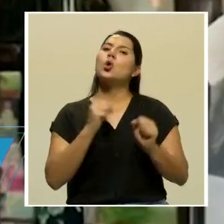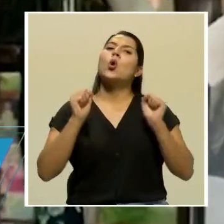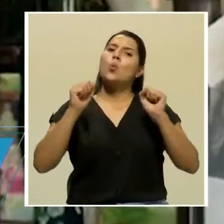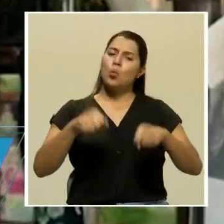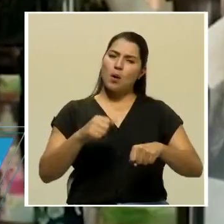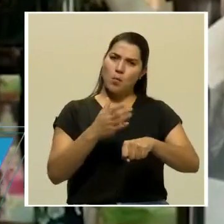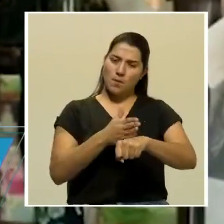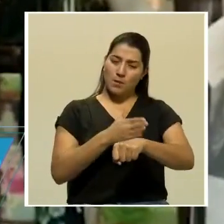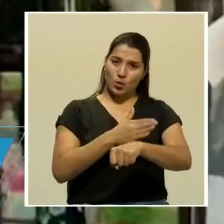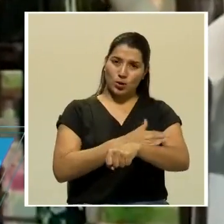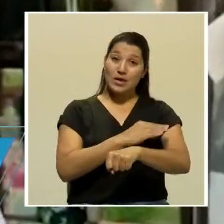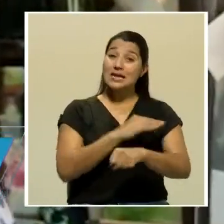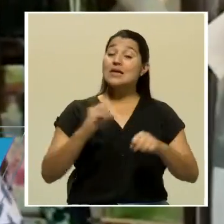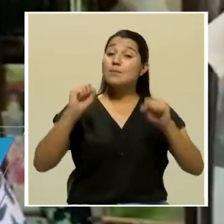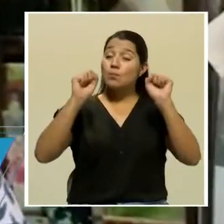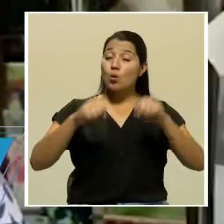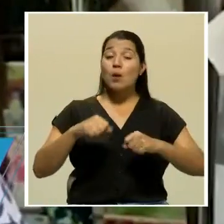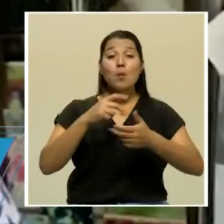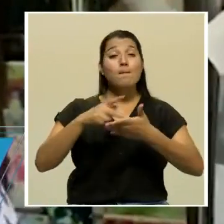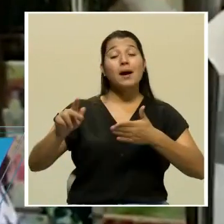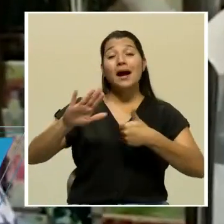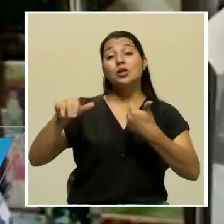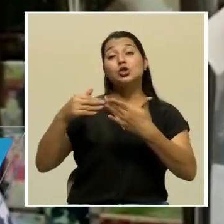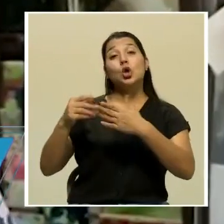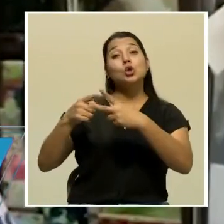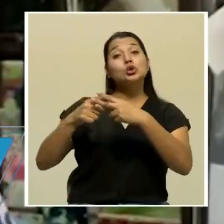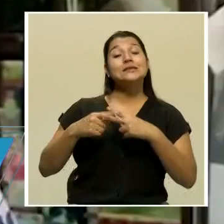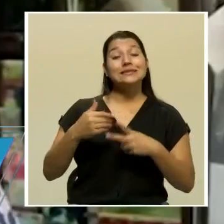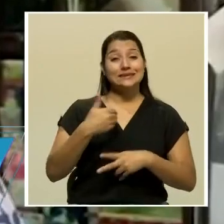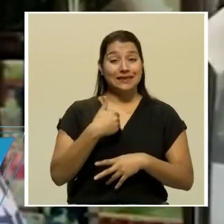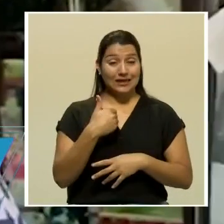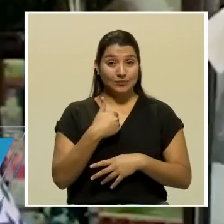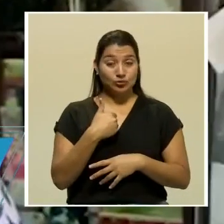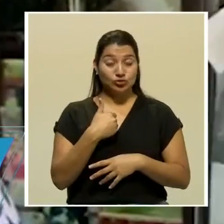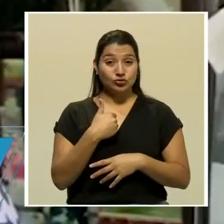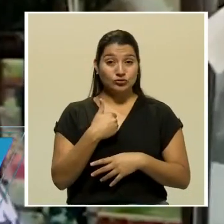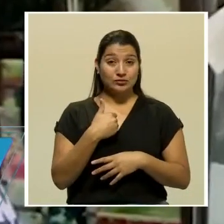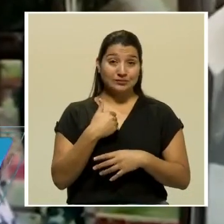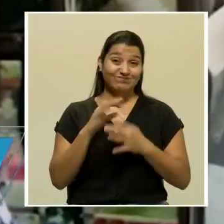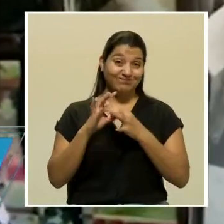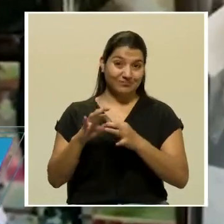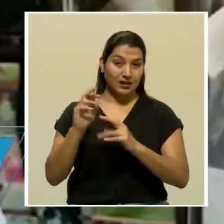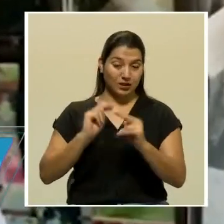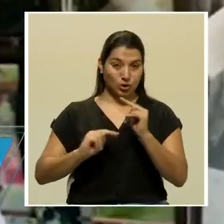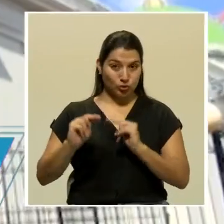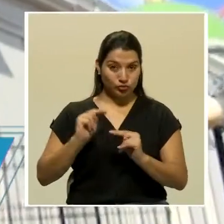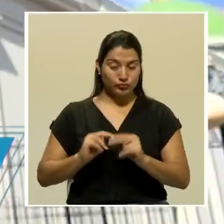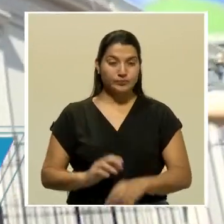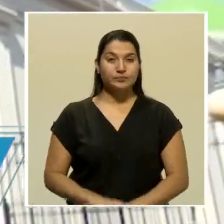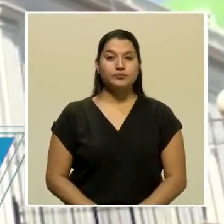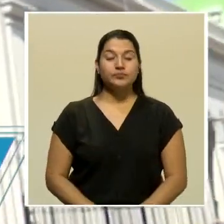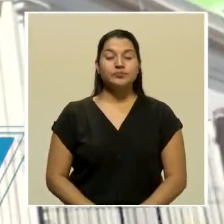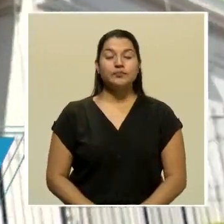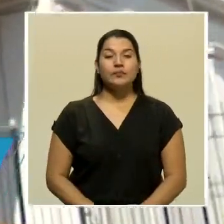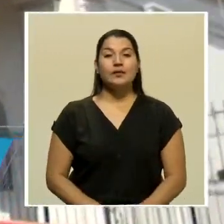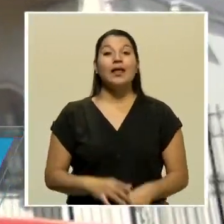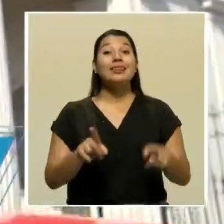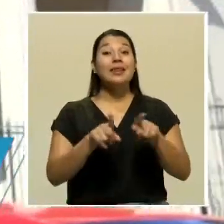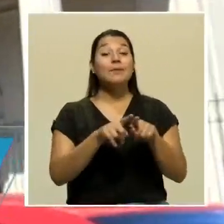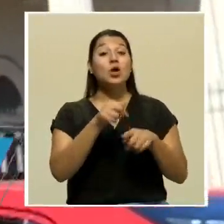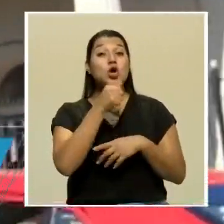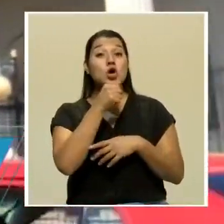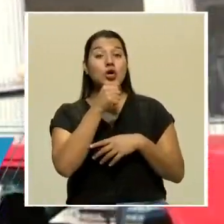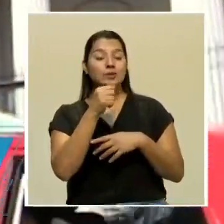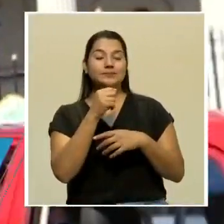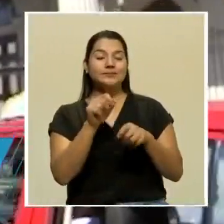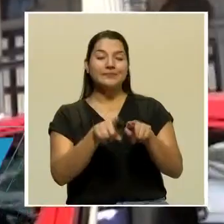y que podamos pagar todas las deudas que tenemos del negocio. Por su parte, la conferencia